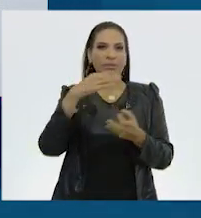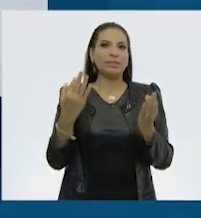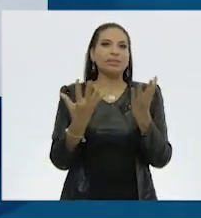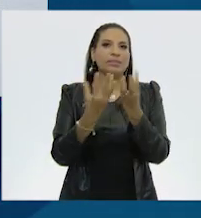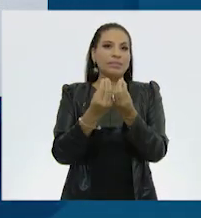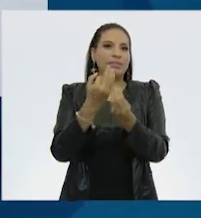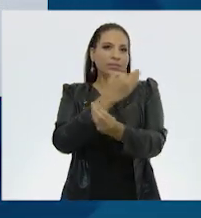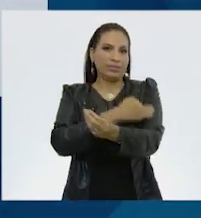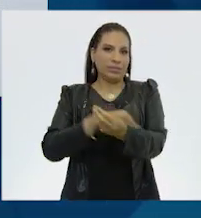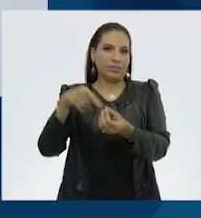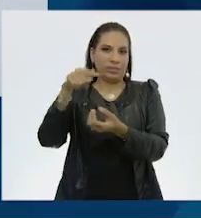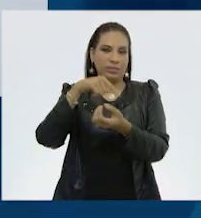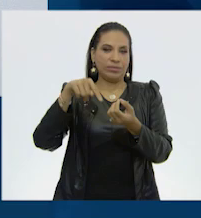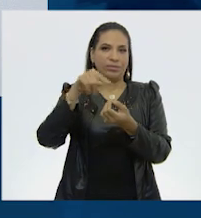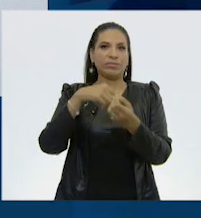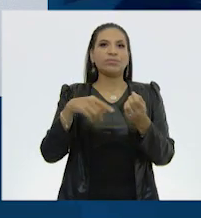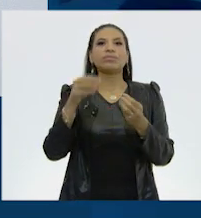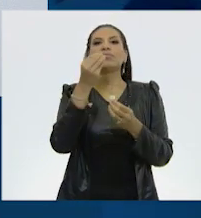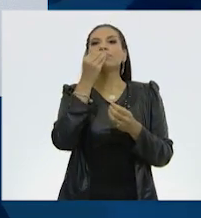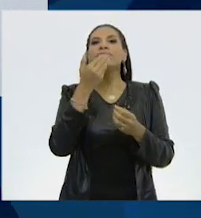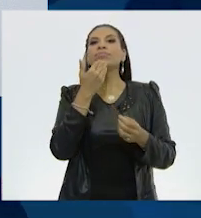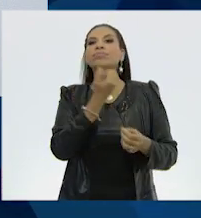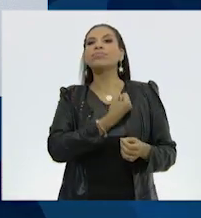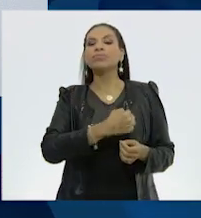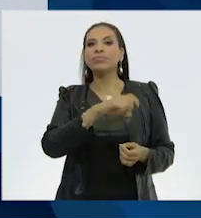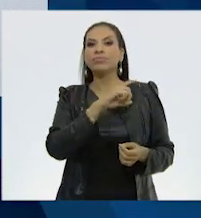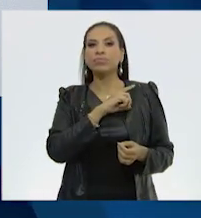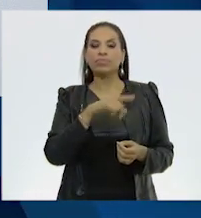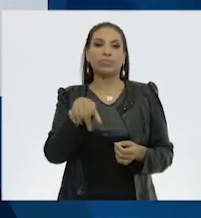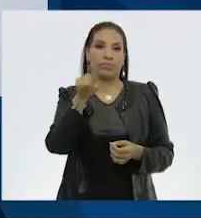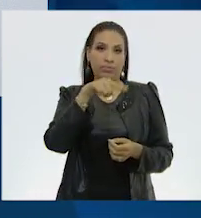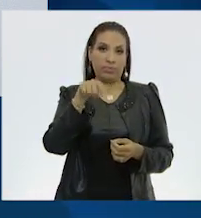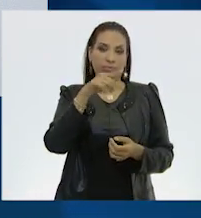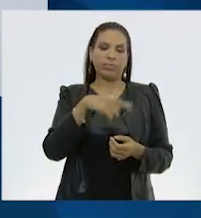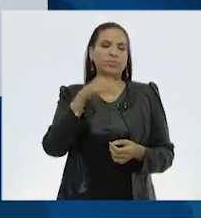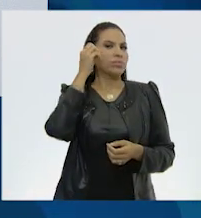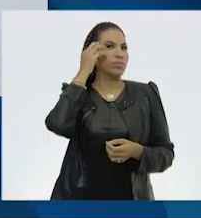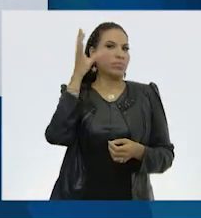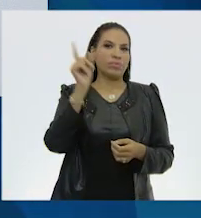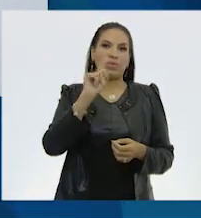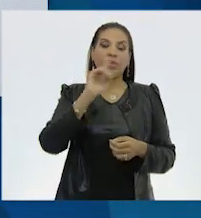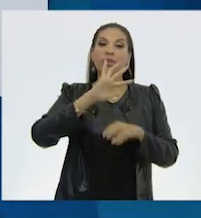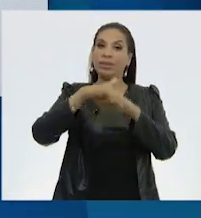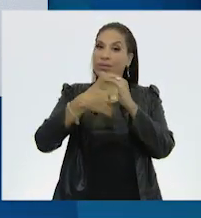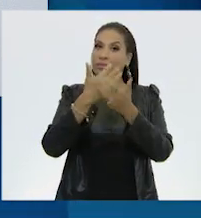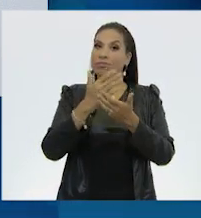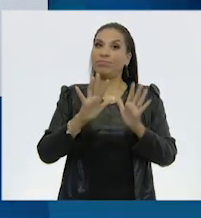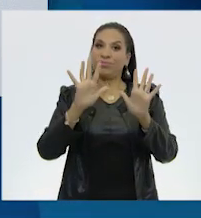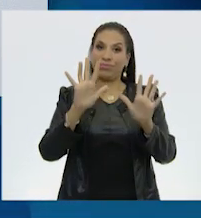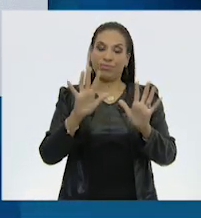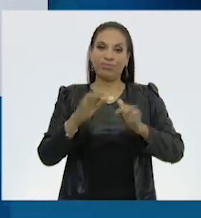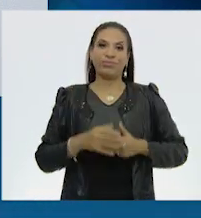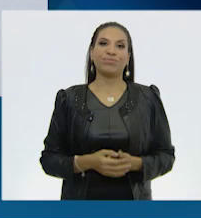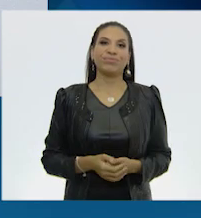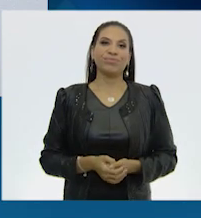cerca de la familia y comer saludablemente. Así que, ¡no se olviden de lavarse las manos!